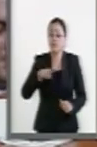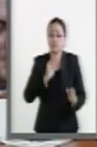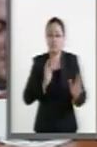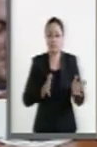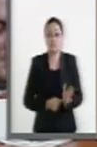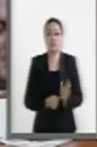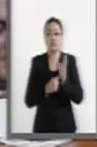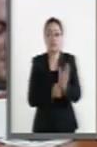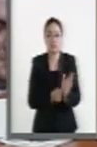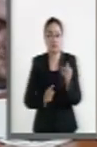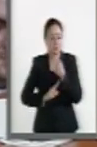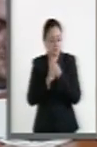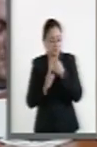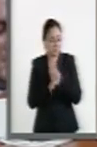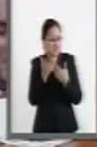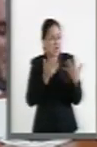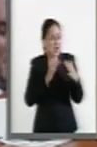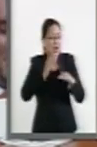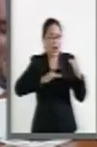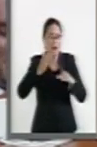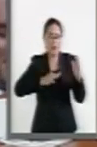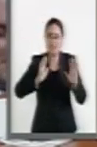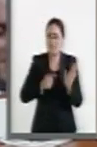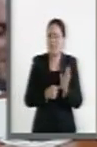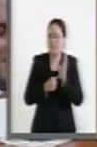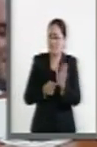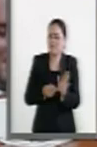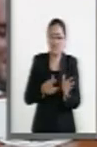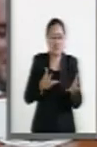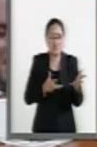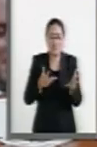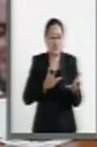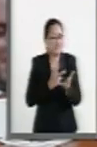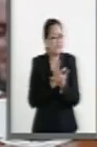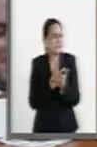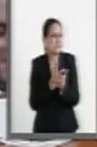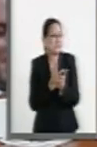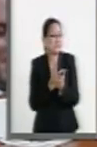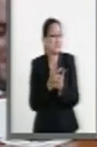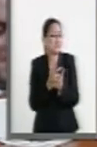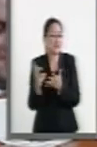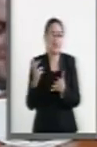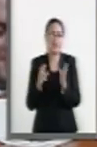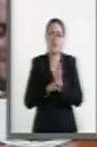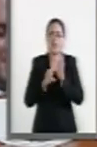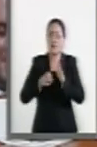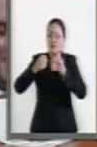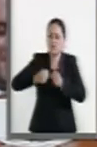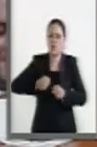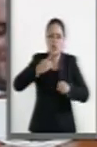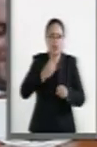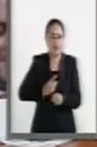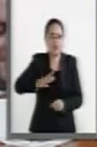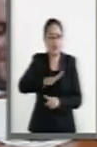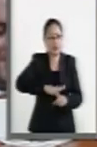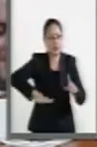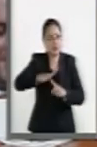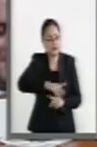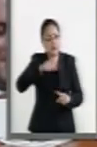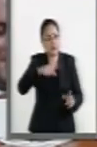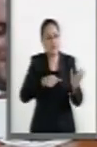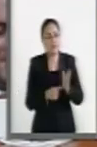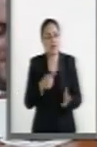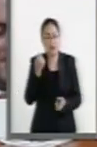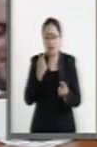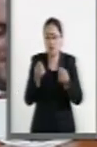conflictos que han rebasado quizá alguna instancia de carácter, sobre todo de seguridad pública para algunos ciudadanos de